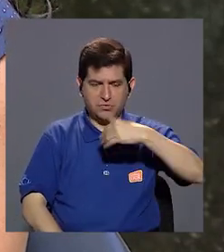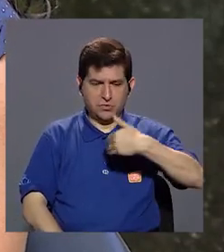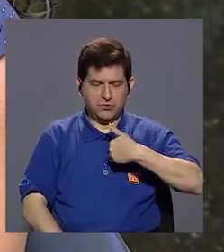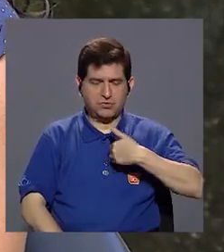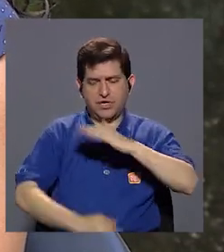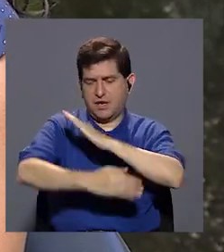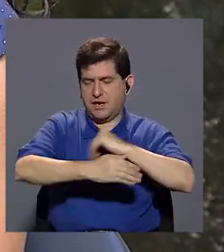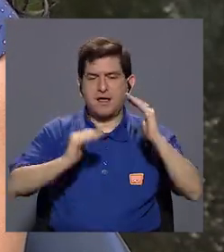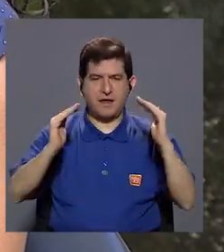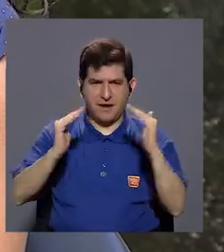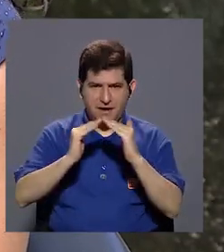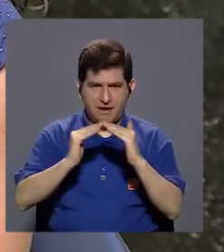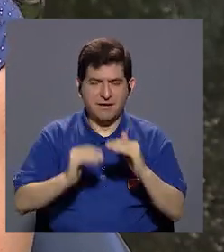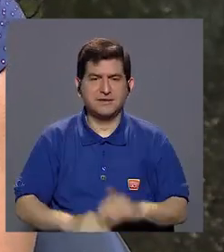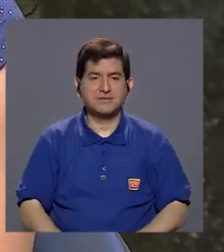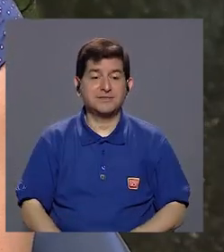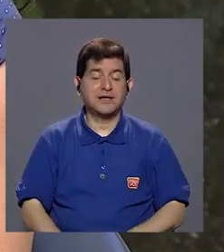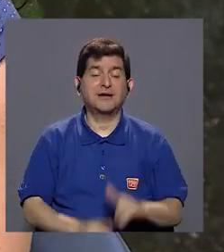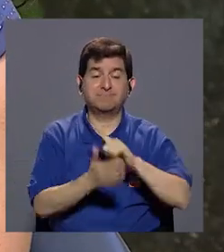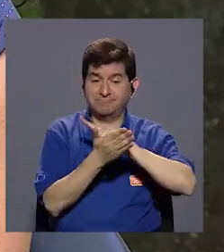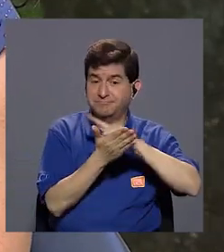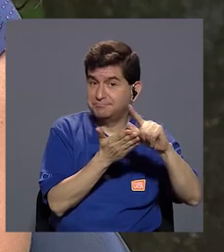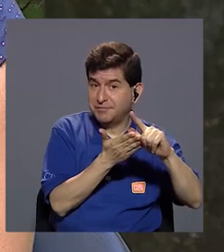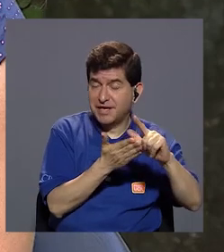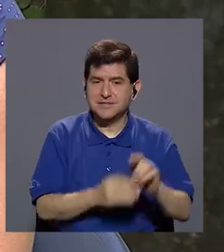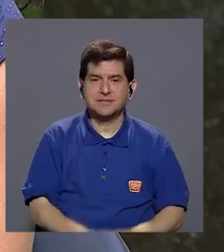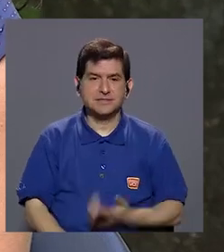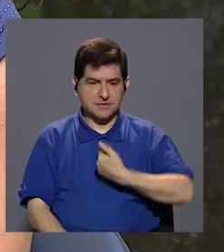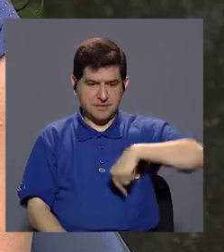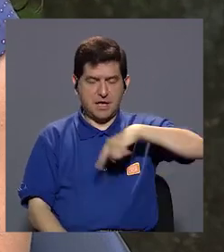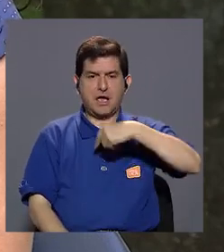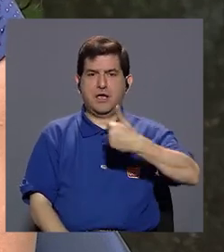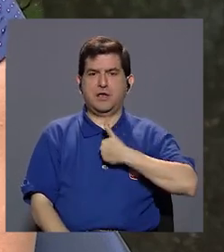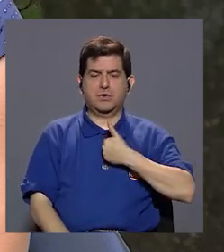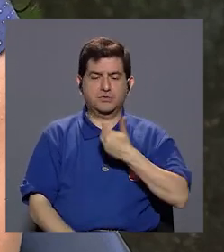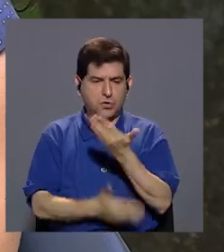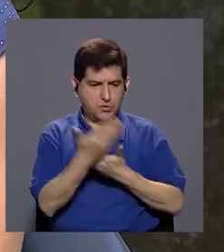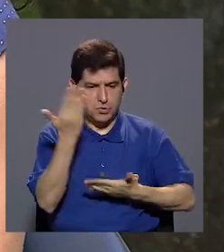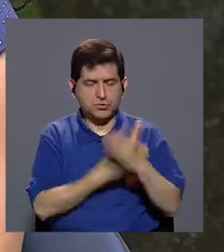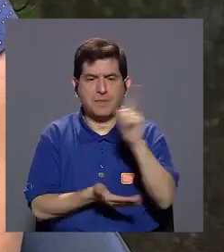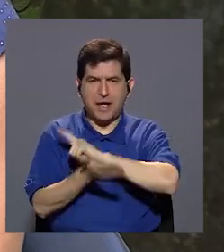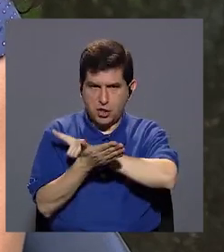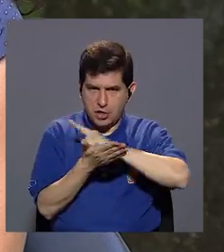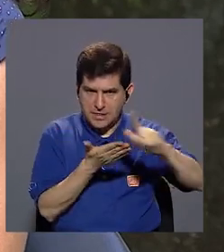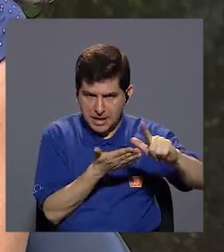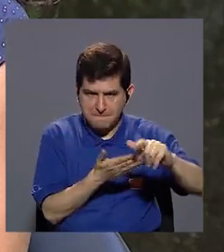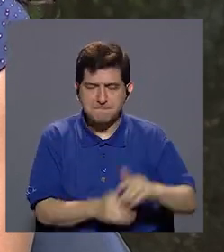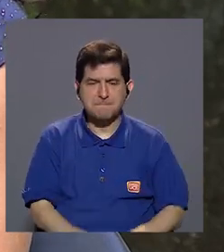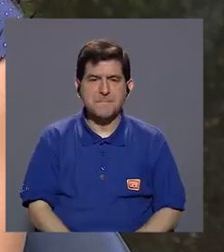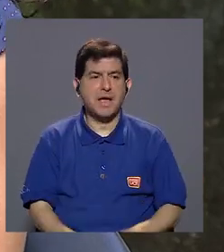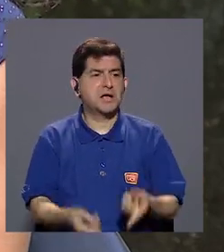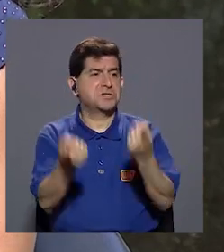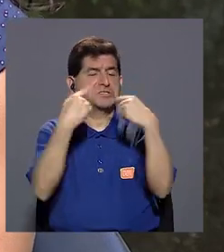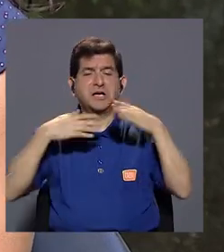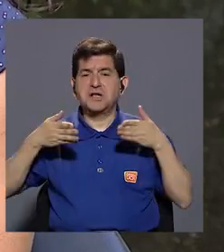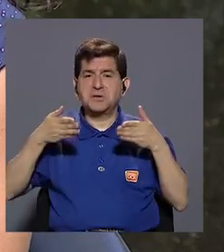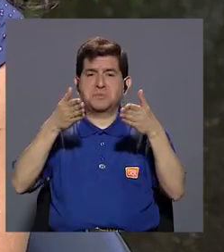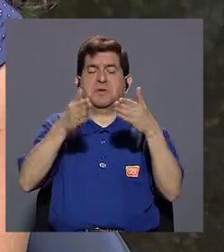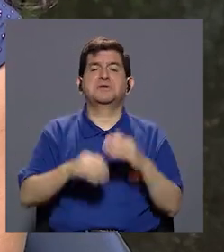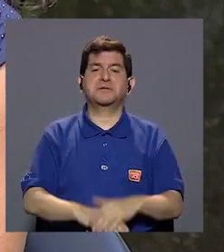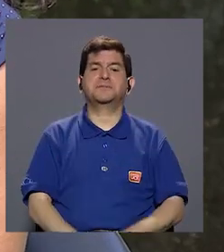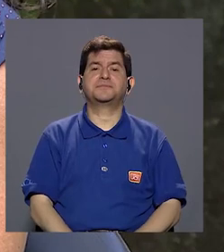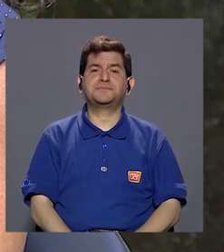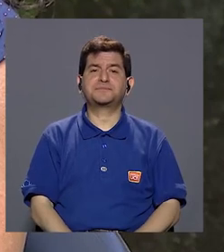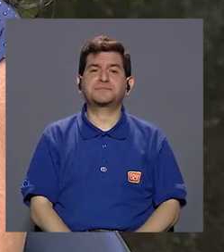una mascota en la casa, con respecto al aseo, incluso de nosotros, de lavarnos las manos, cuando venimos de la calle,